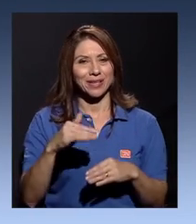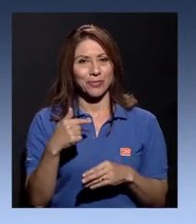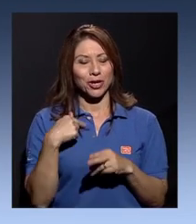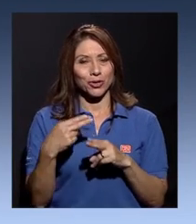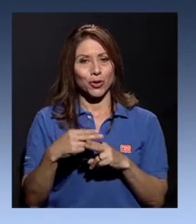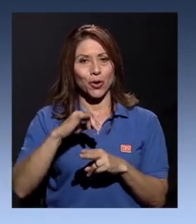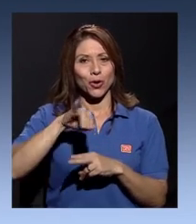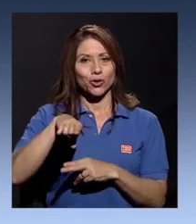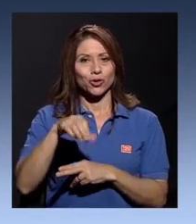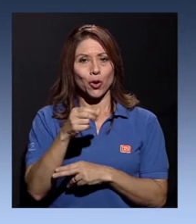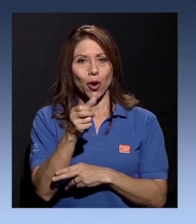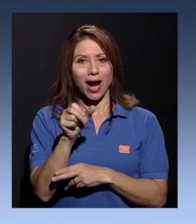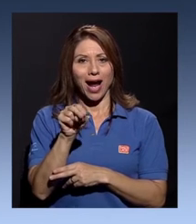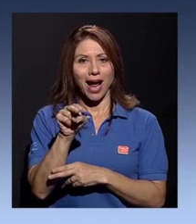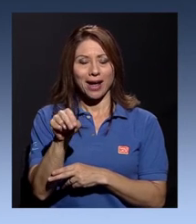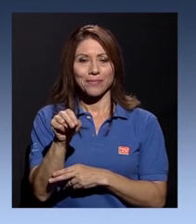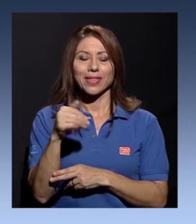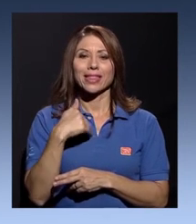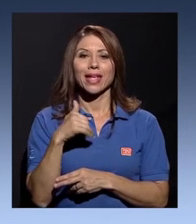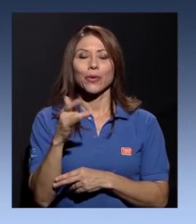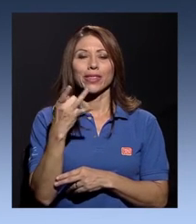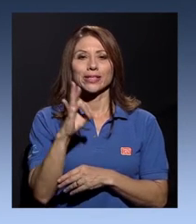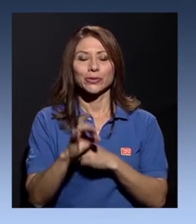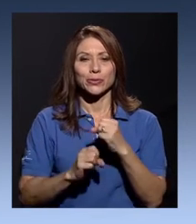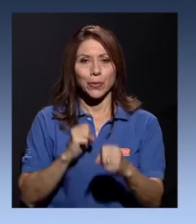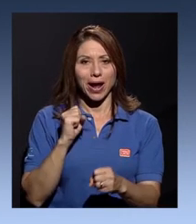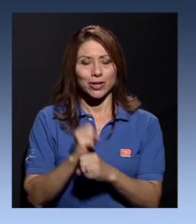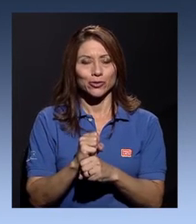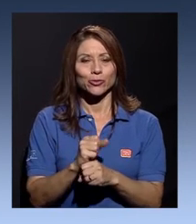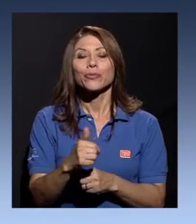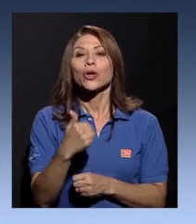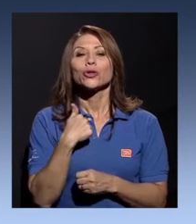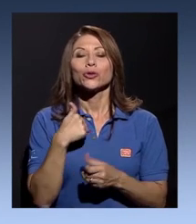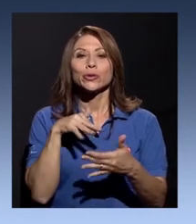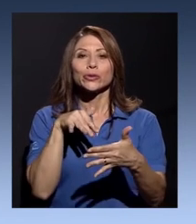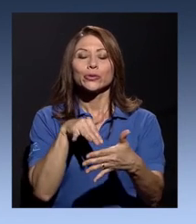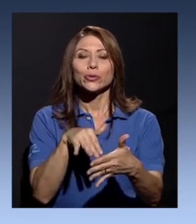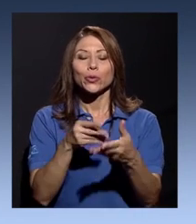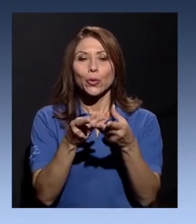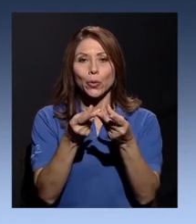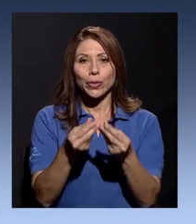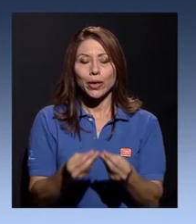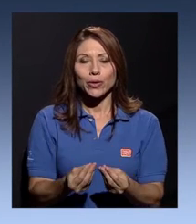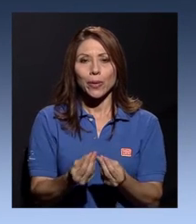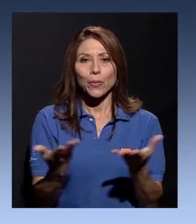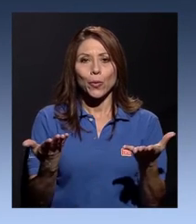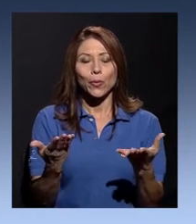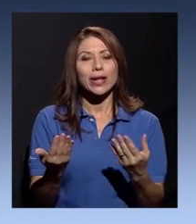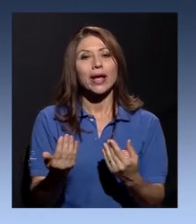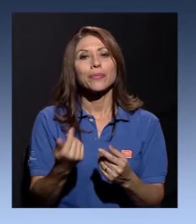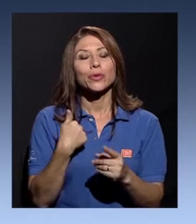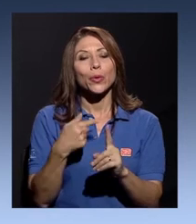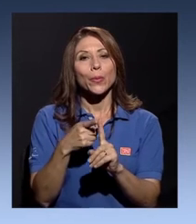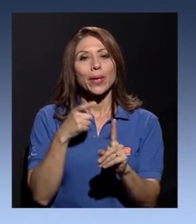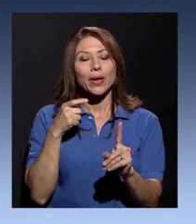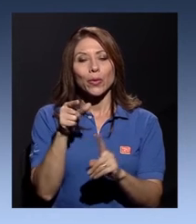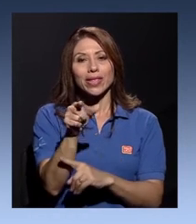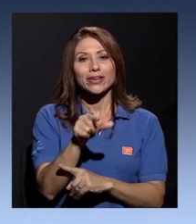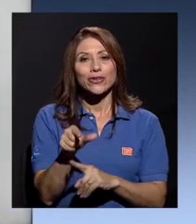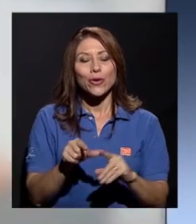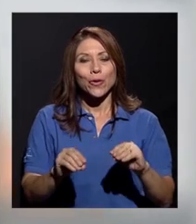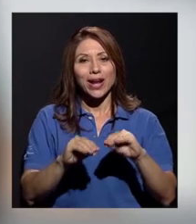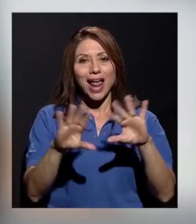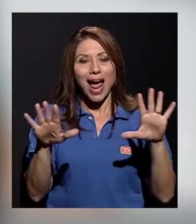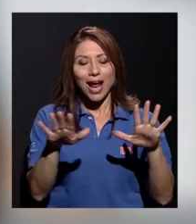tengo 18 años, soy estudiante de Contadoría Pública, vengo de Río Claro, pero es